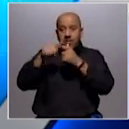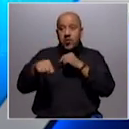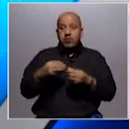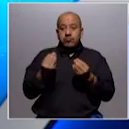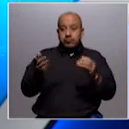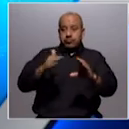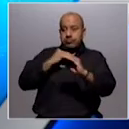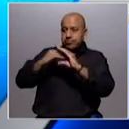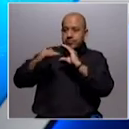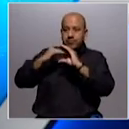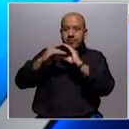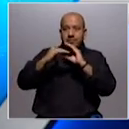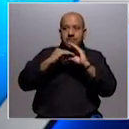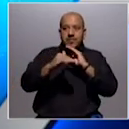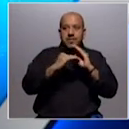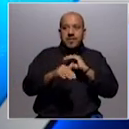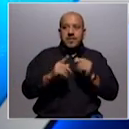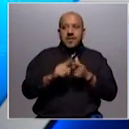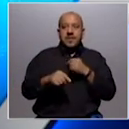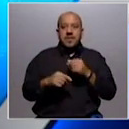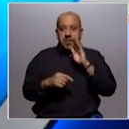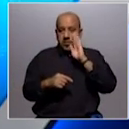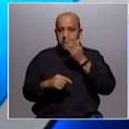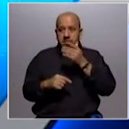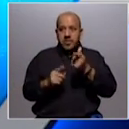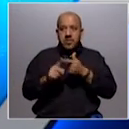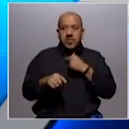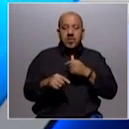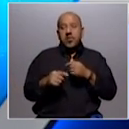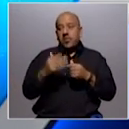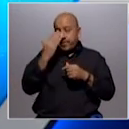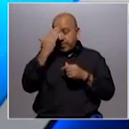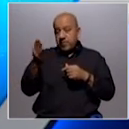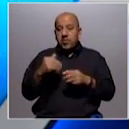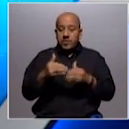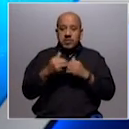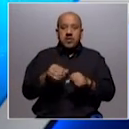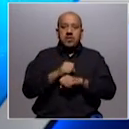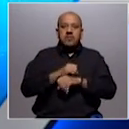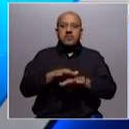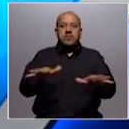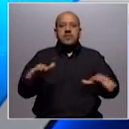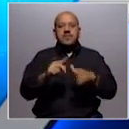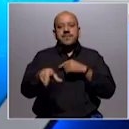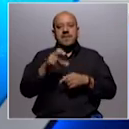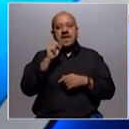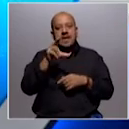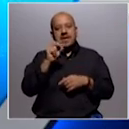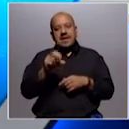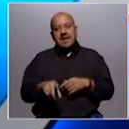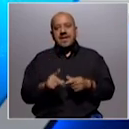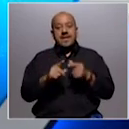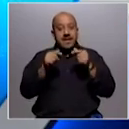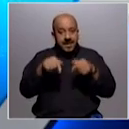muchos de los detractores que en redes sociales se conocen como cercanos al Frente Amplio... ...comenzaron a hacer críticas, a compararlo y